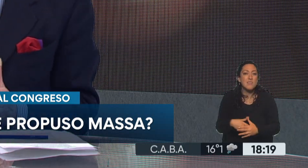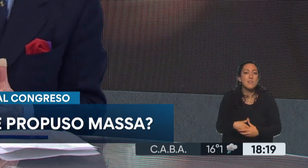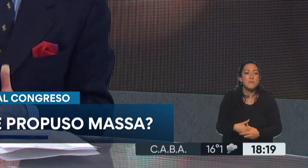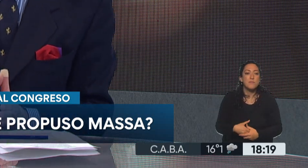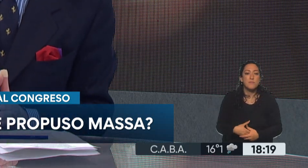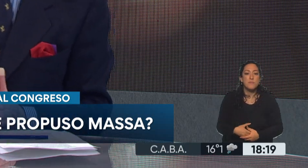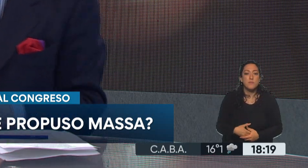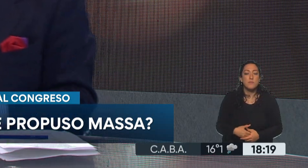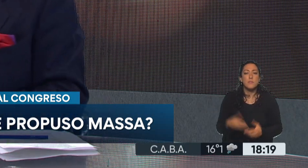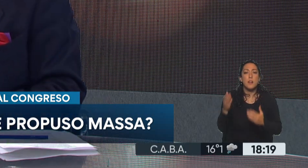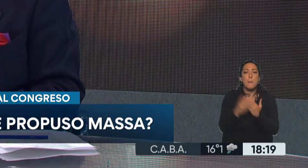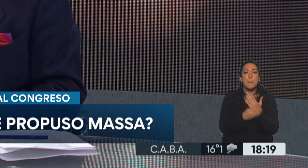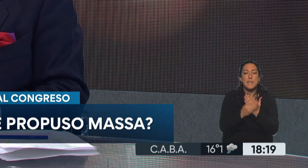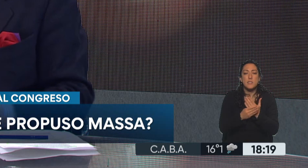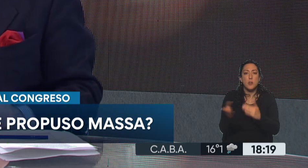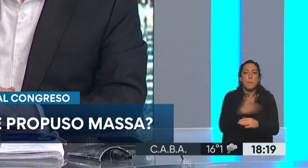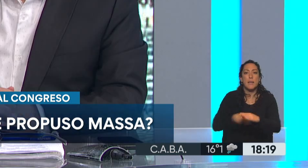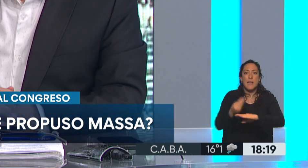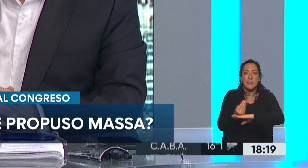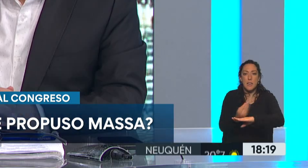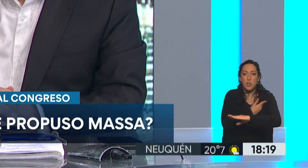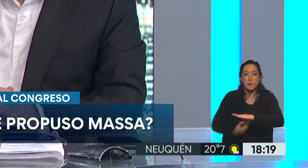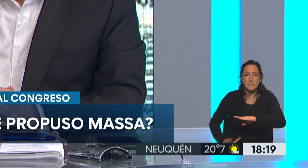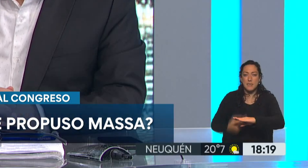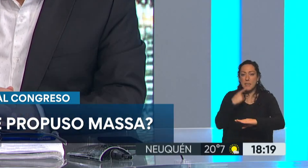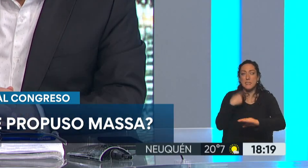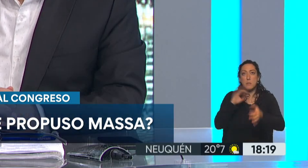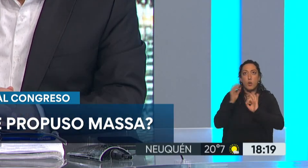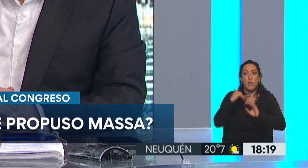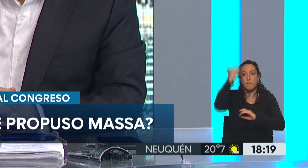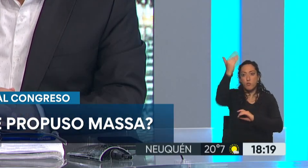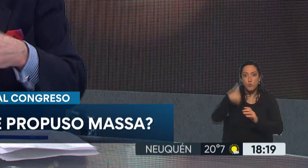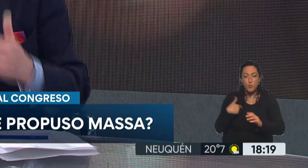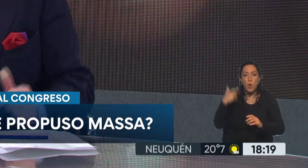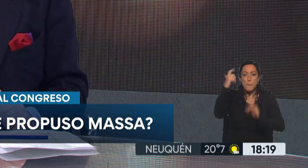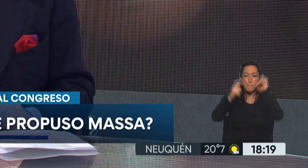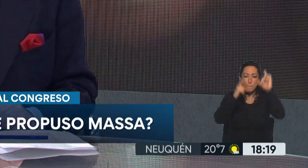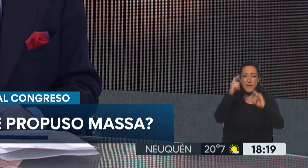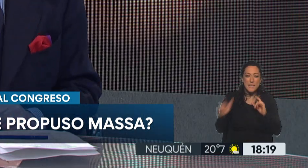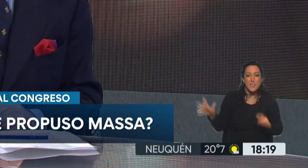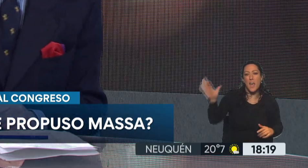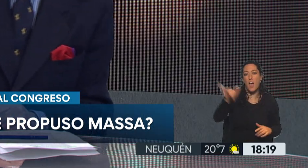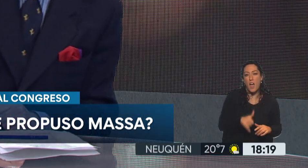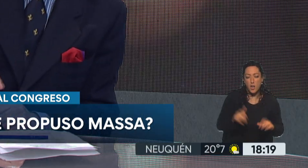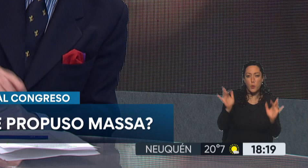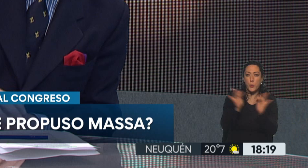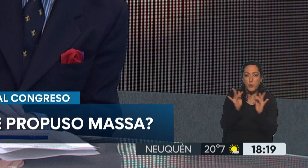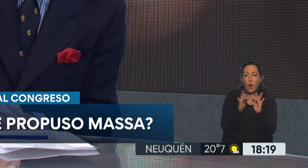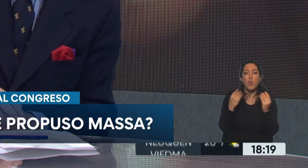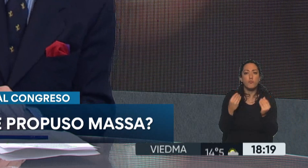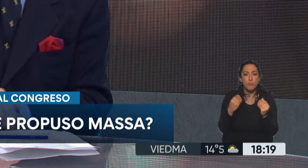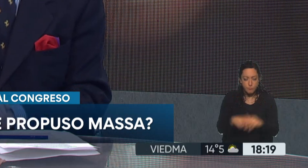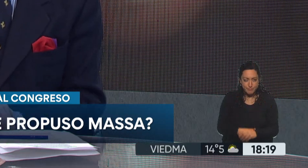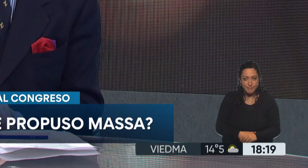el ministro candidato que la moneda que él imagina de uso corriente también va a ser virtual?